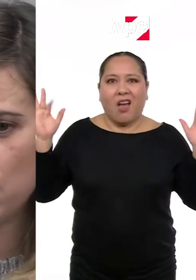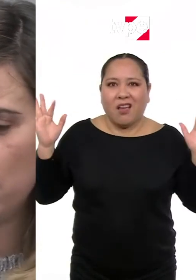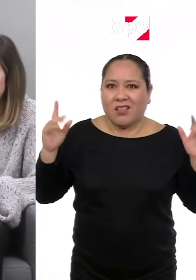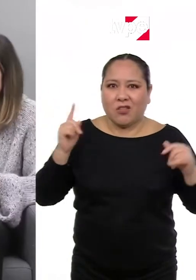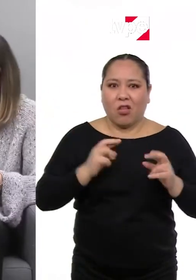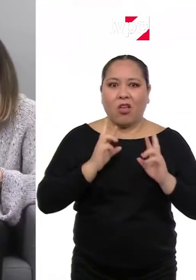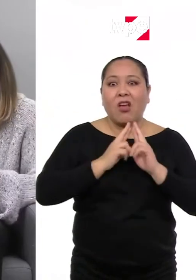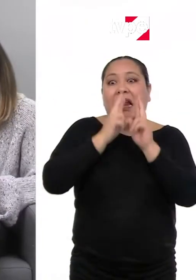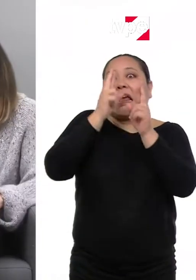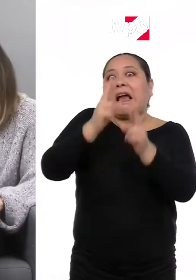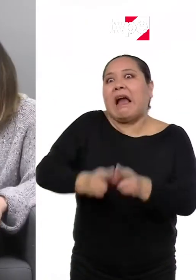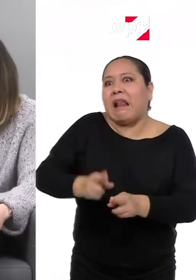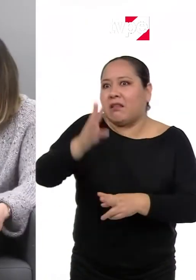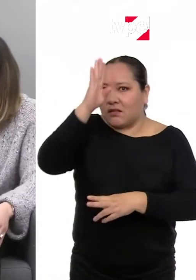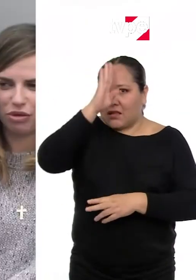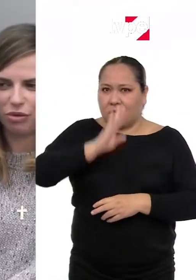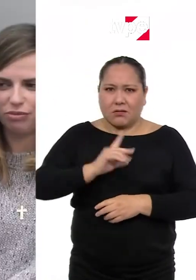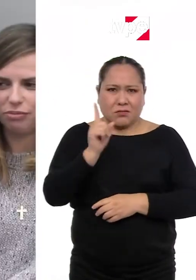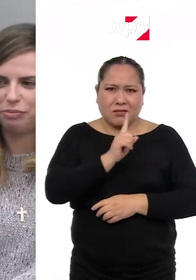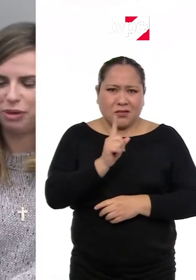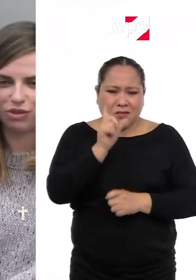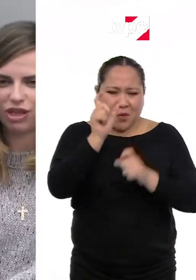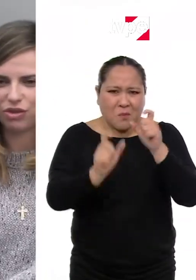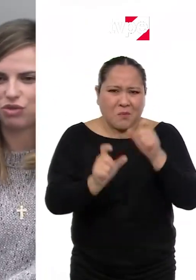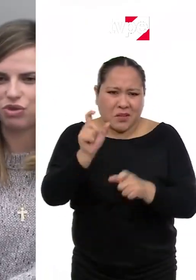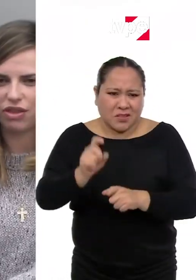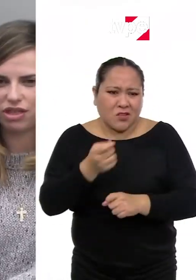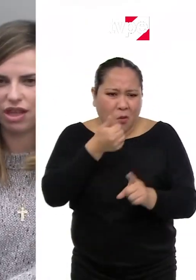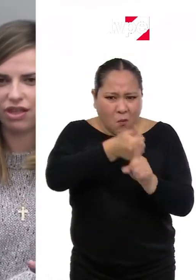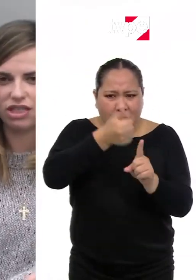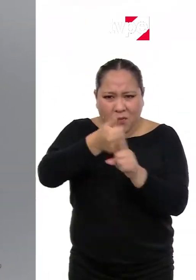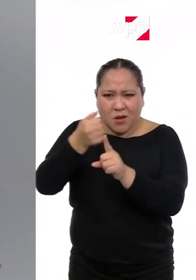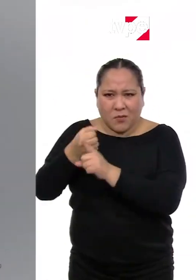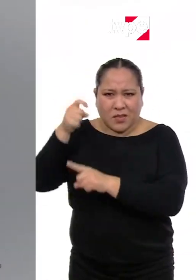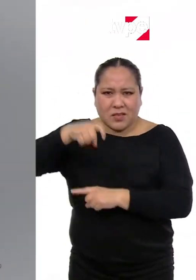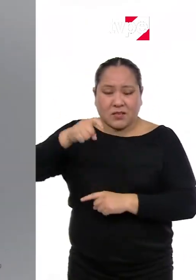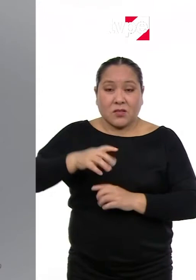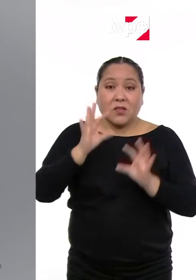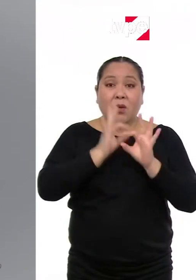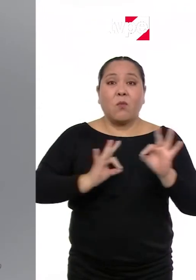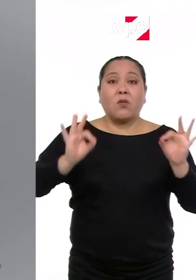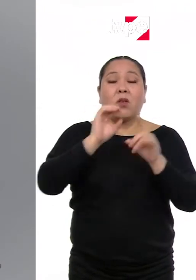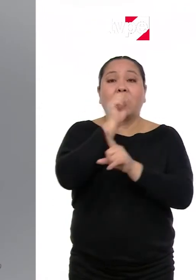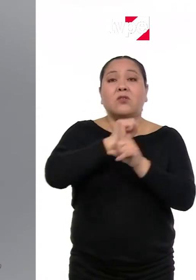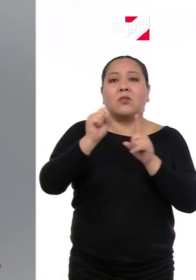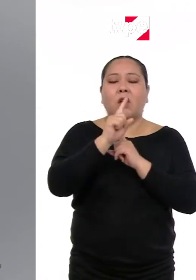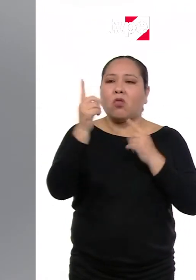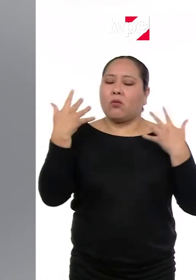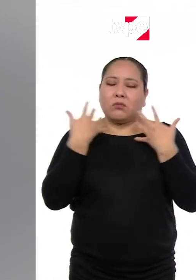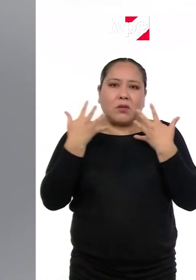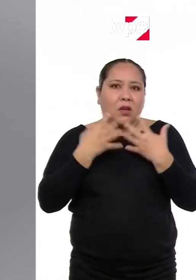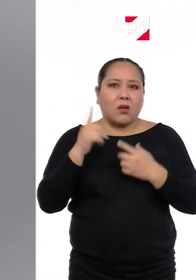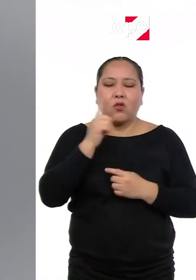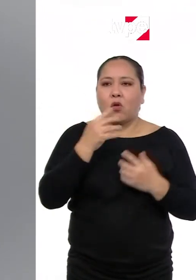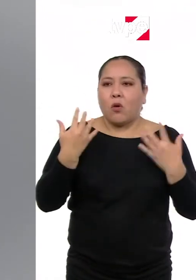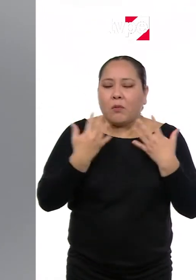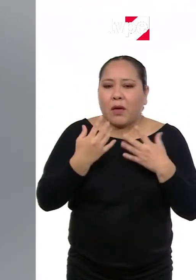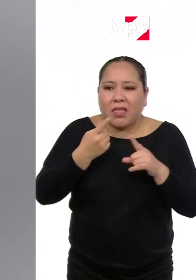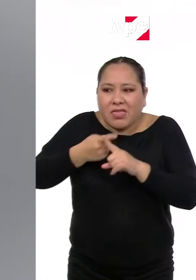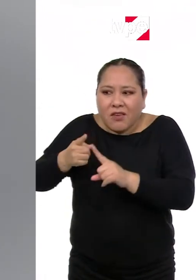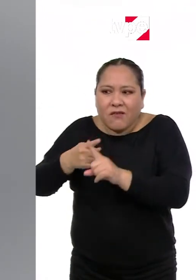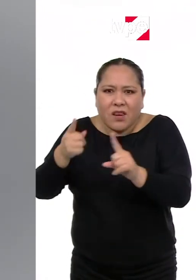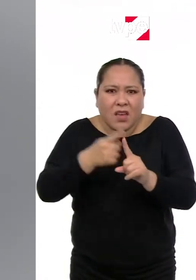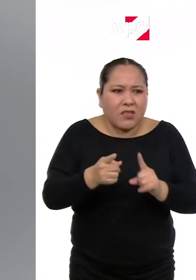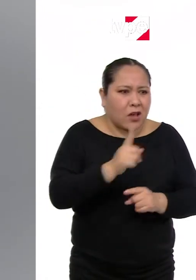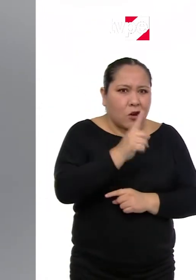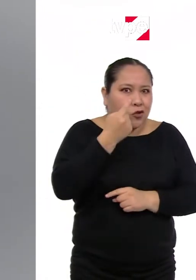angelitos, ni regalitos de Dios. Son personas con sus necesidades. Es muy importante una sociedad sin miedo, sin miedo a